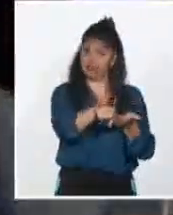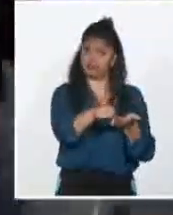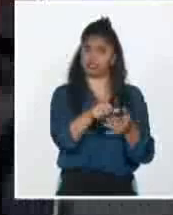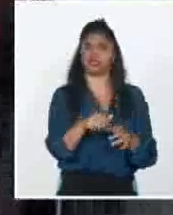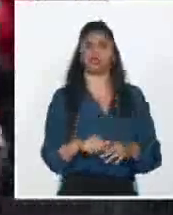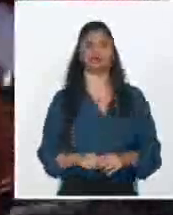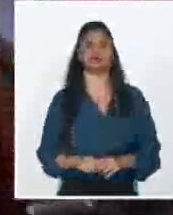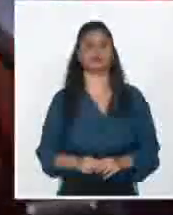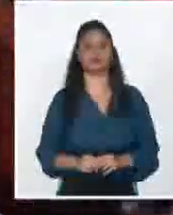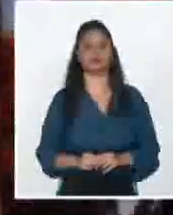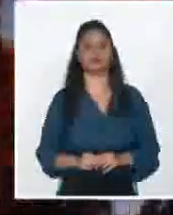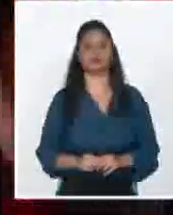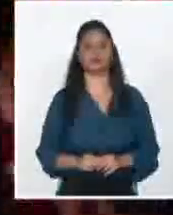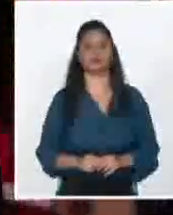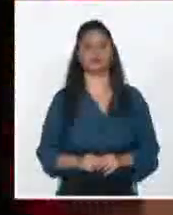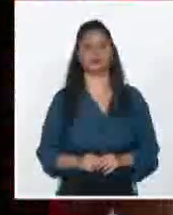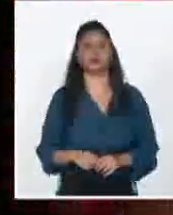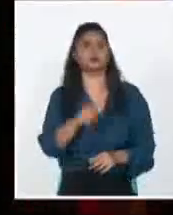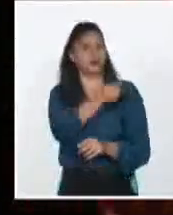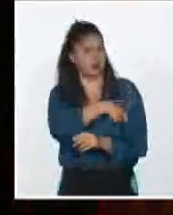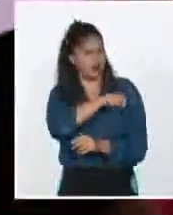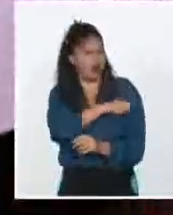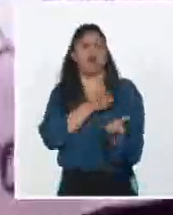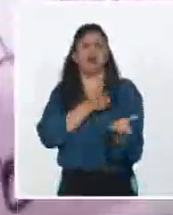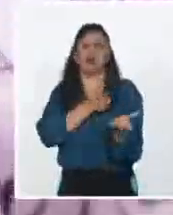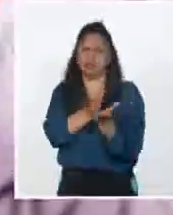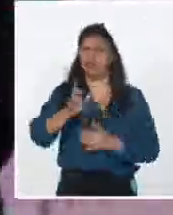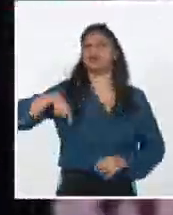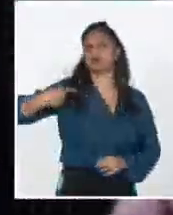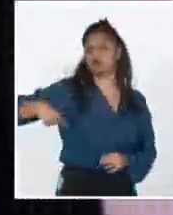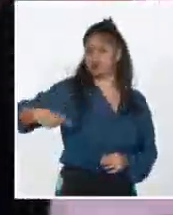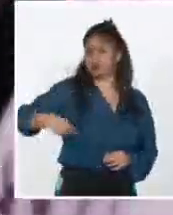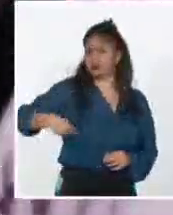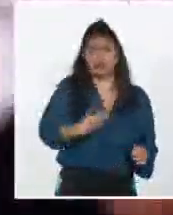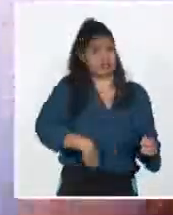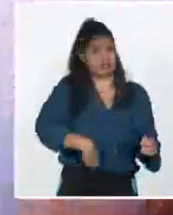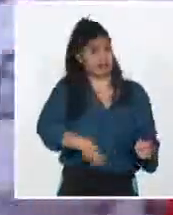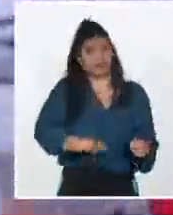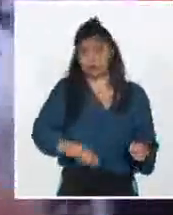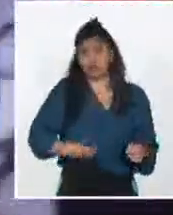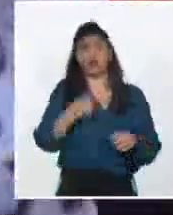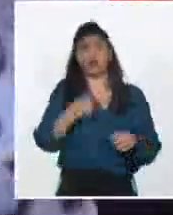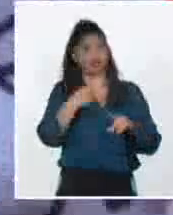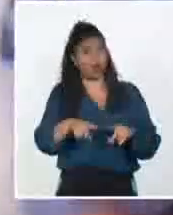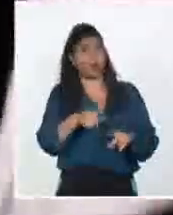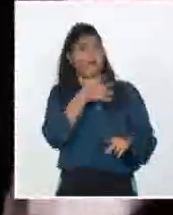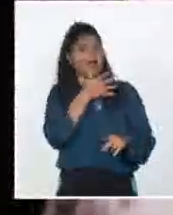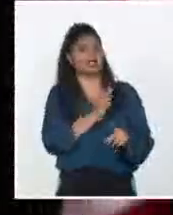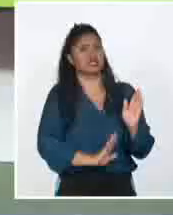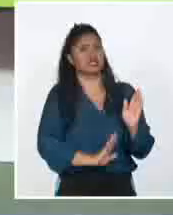electricidad provocará un aumento en cadena de las cotizaciones de los productos de primera necesidad.